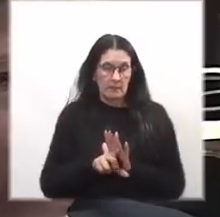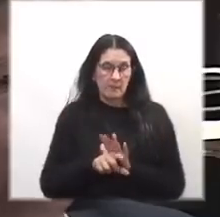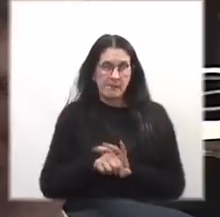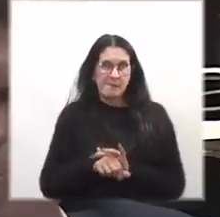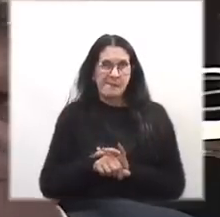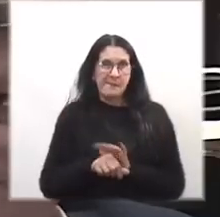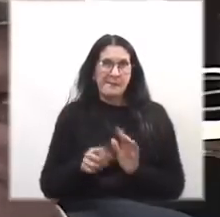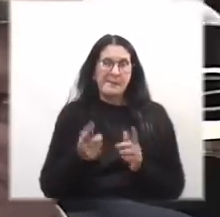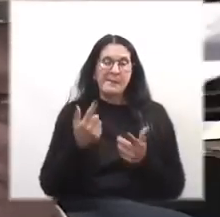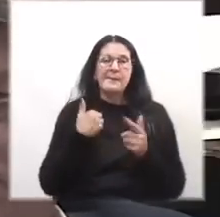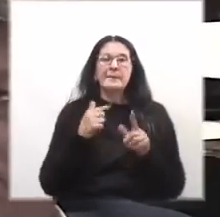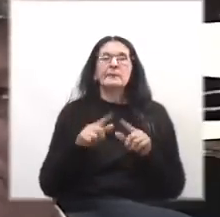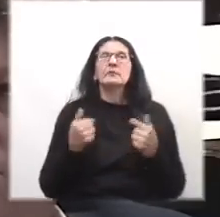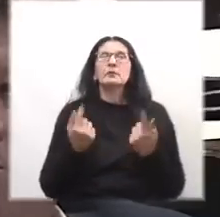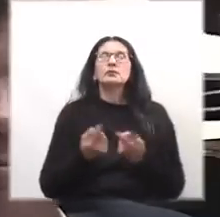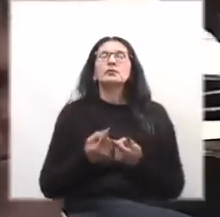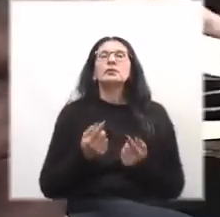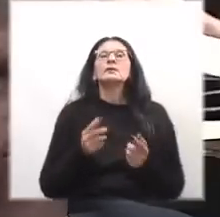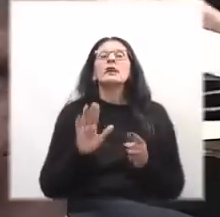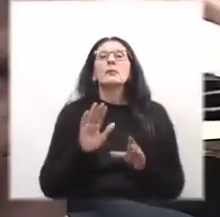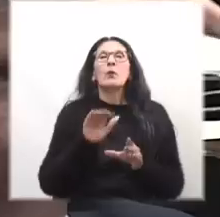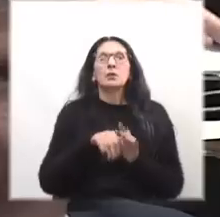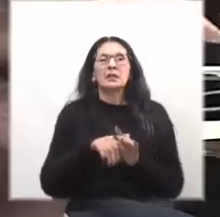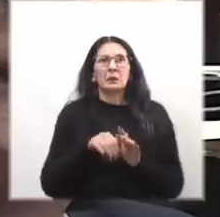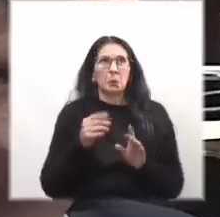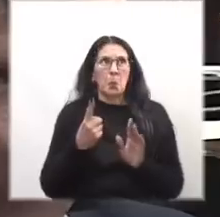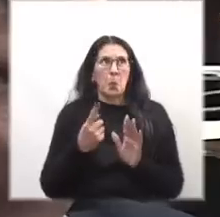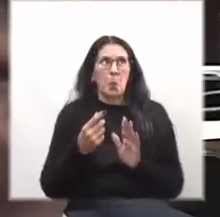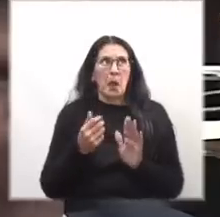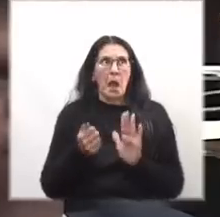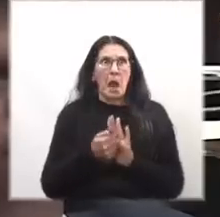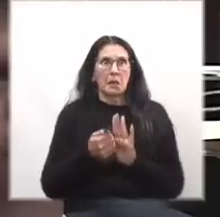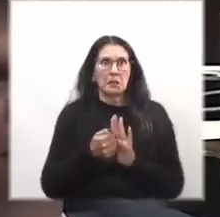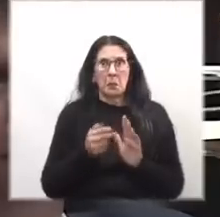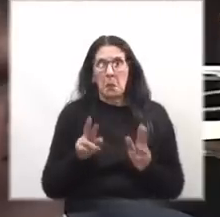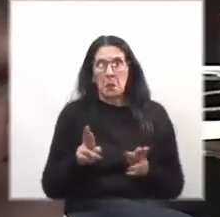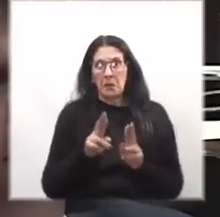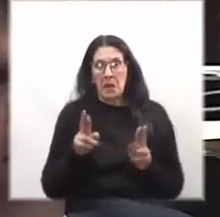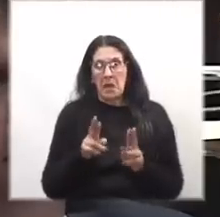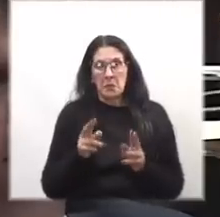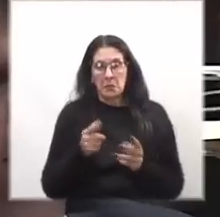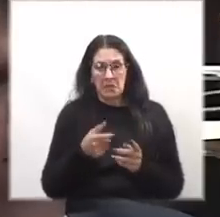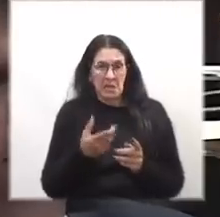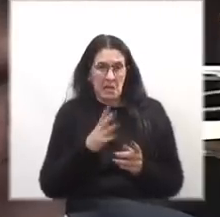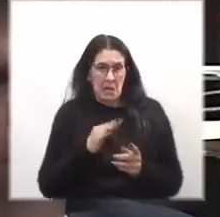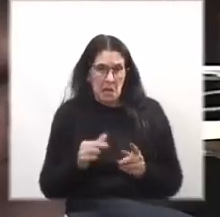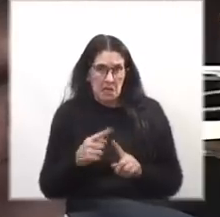Es decir, nosotros estamos votando un artículo rarísimo en una ley que ya existe ese artículo.